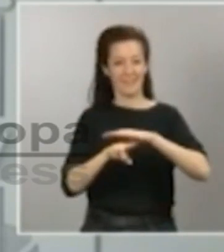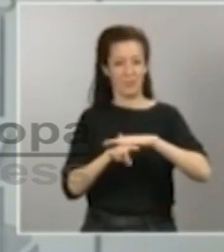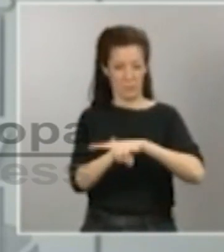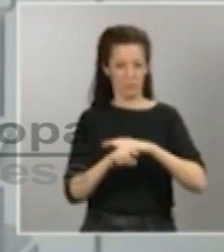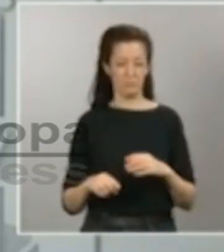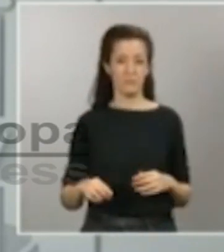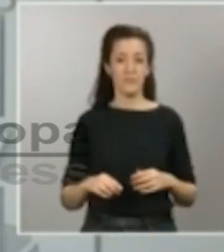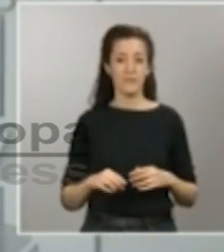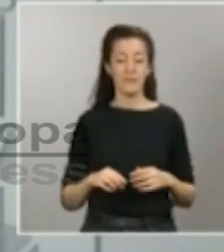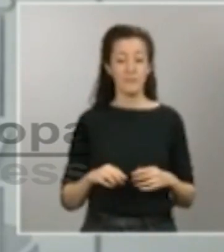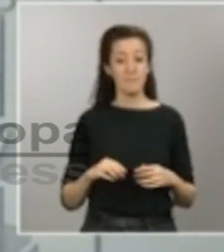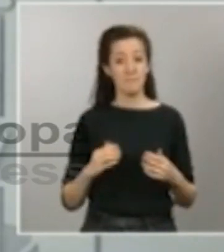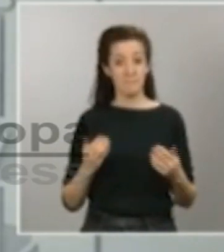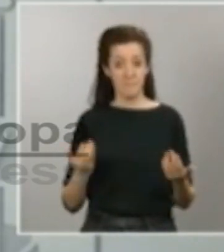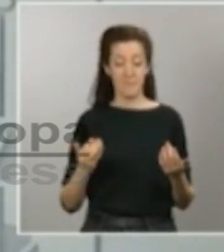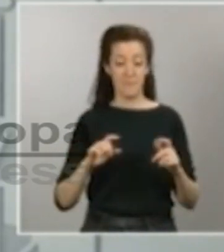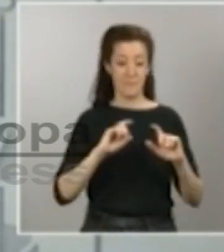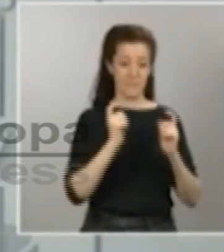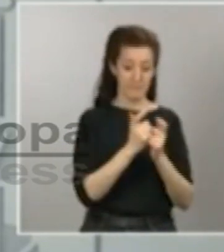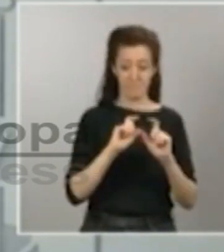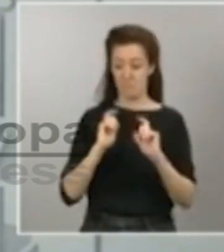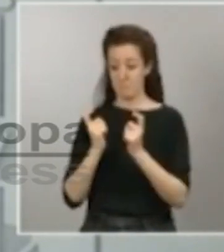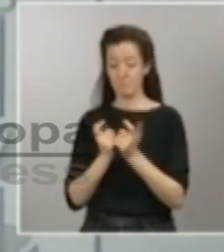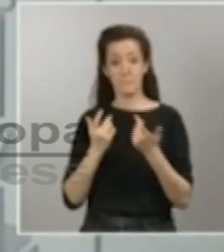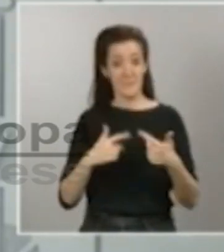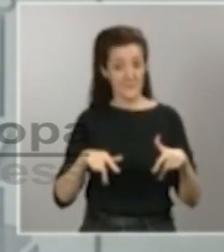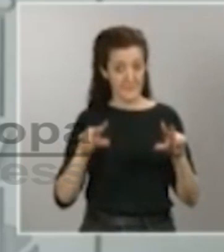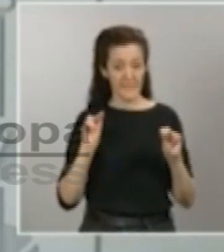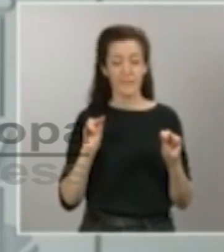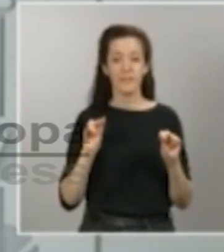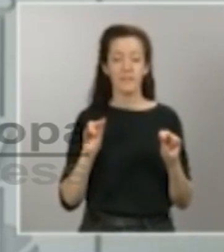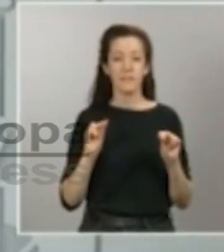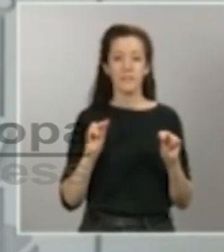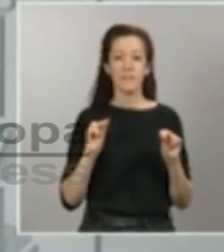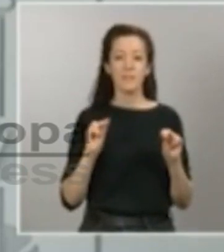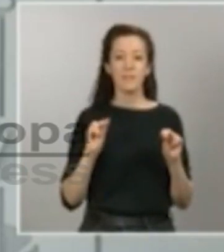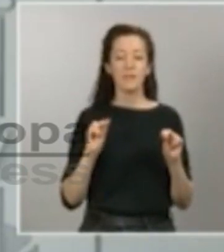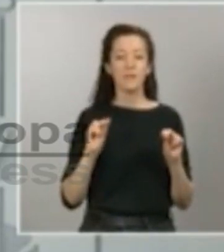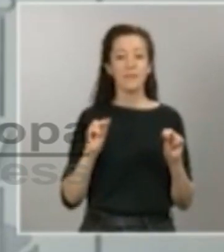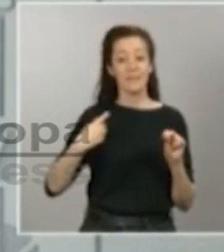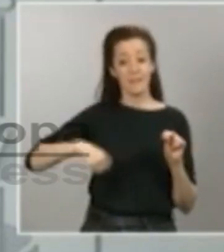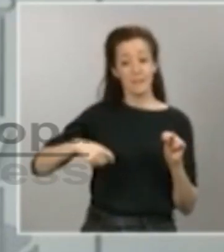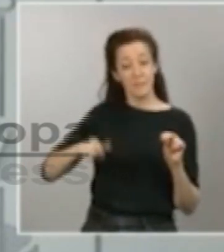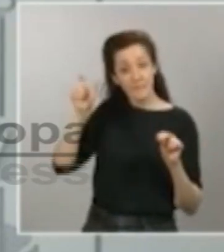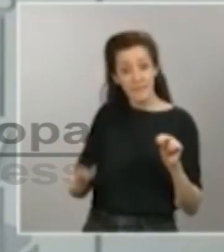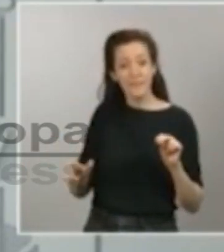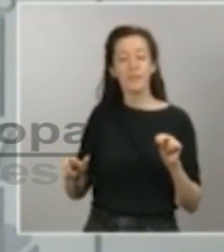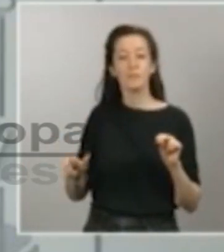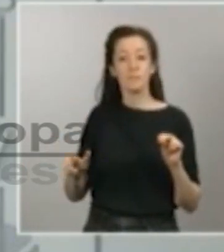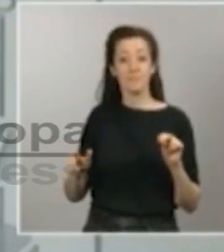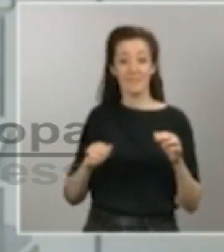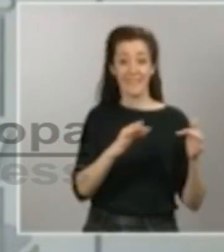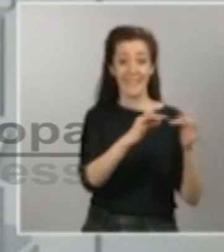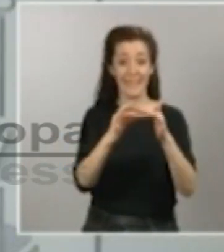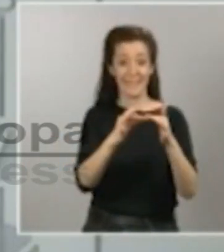de haberse celebrado estas dos reuniones va a llamar a todos los líderes de la oposición para comunicarles la